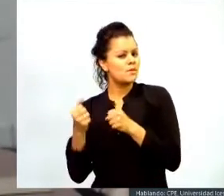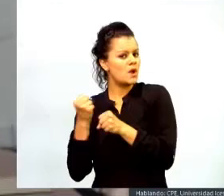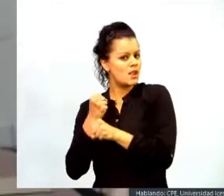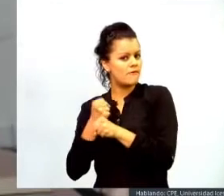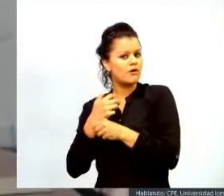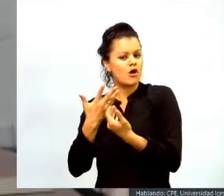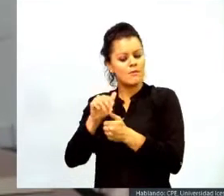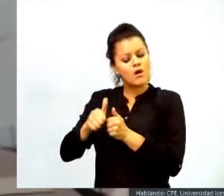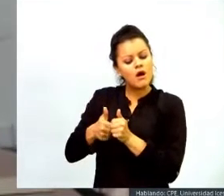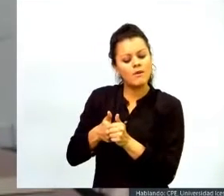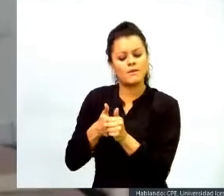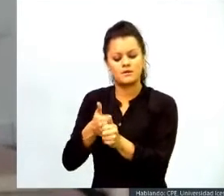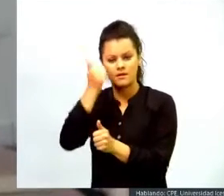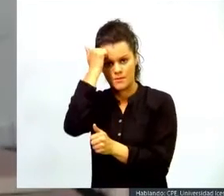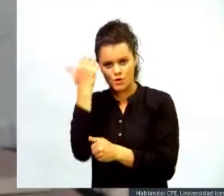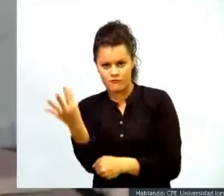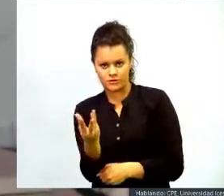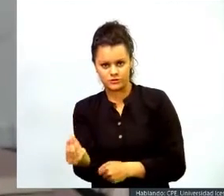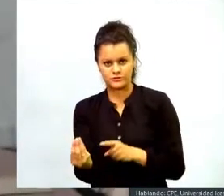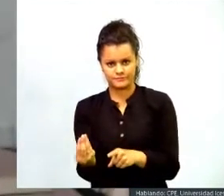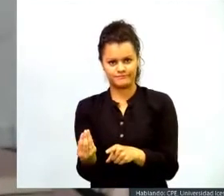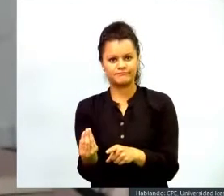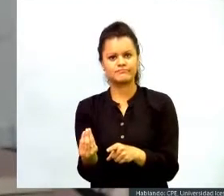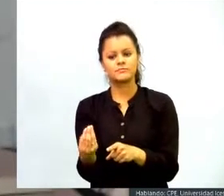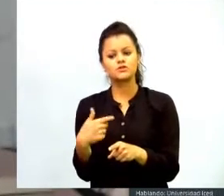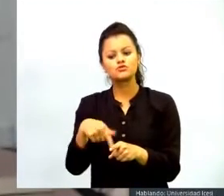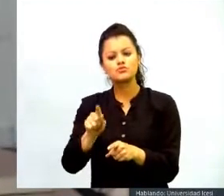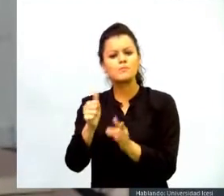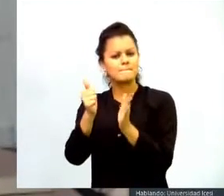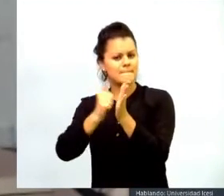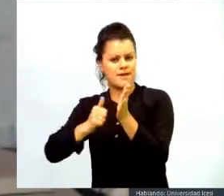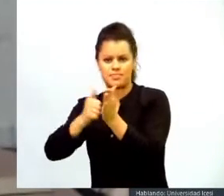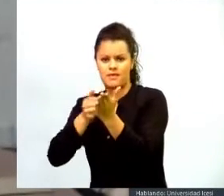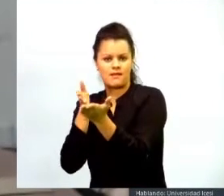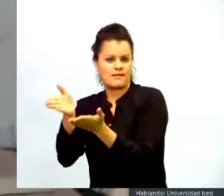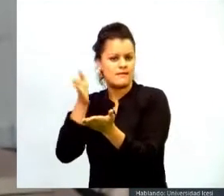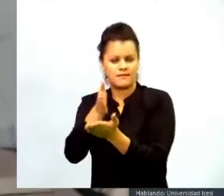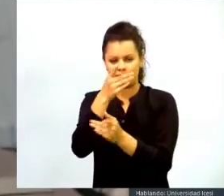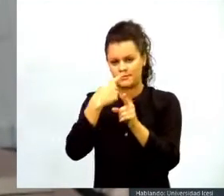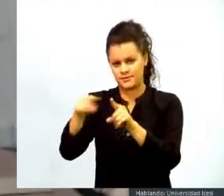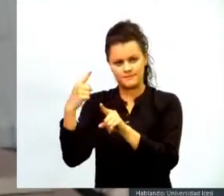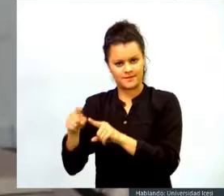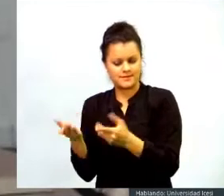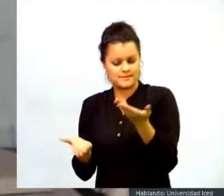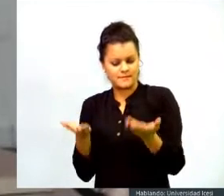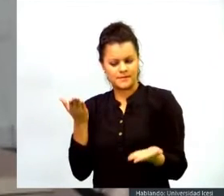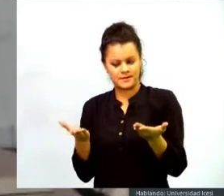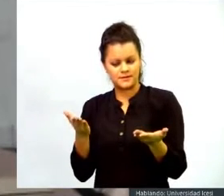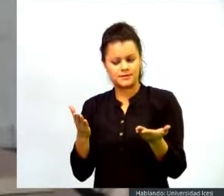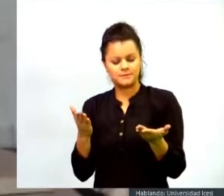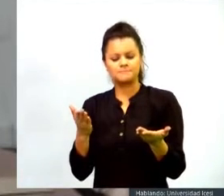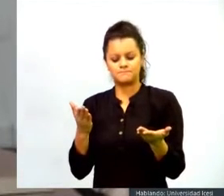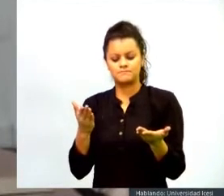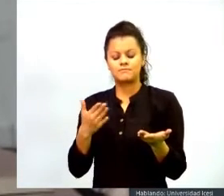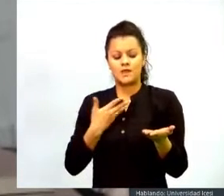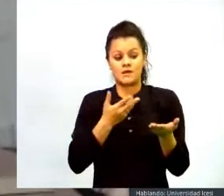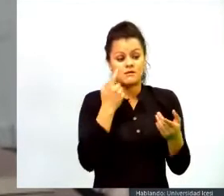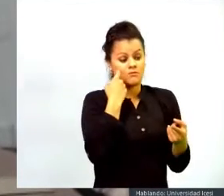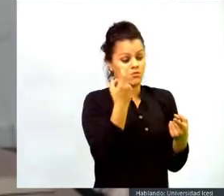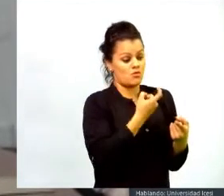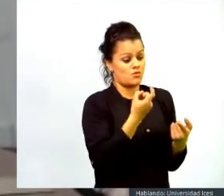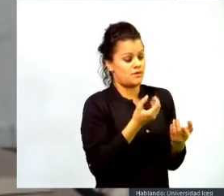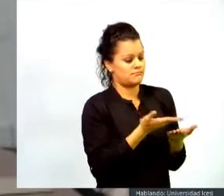en sus diferentes disciplinas desde sus diferentes disciplinas como recursos y hombres